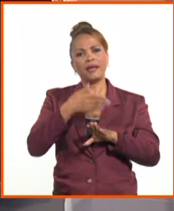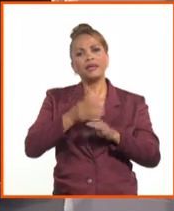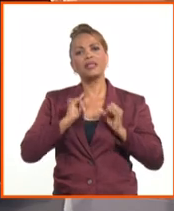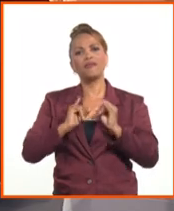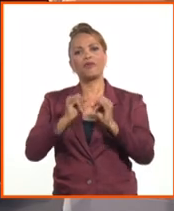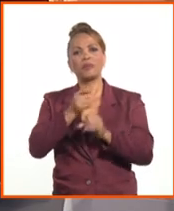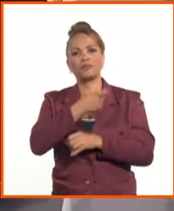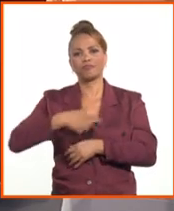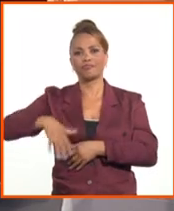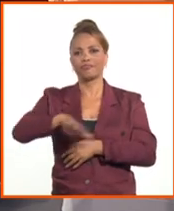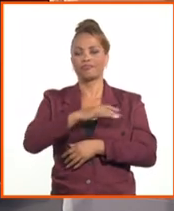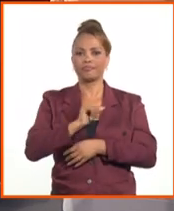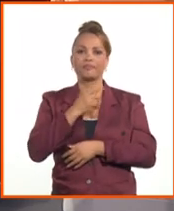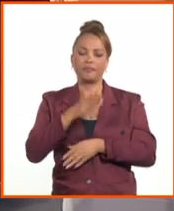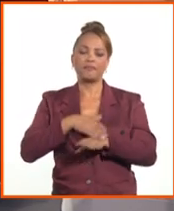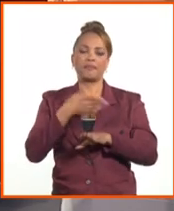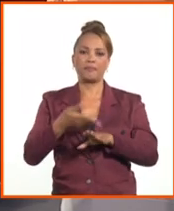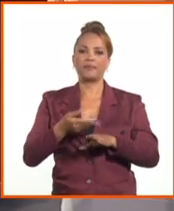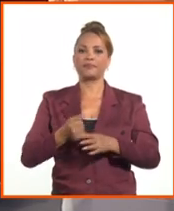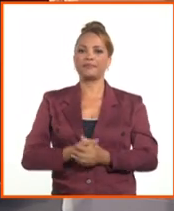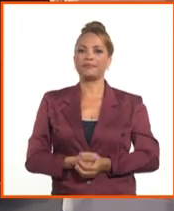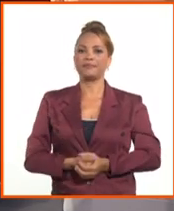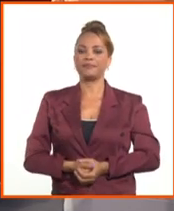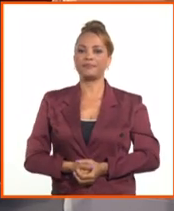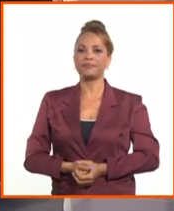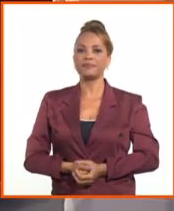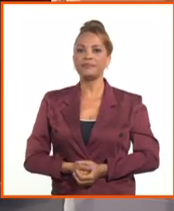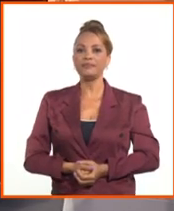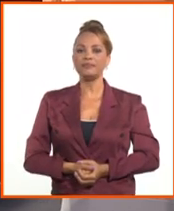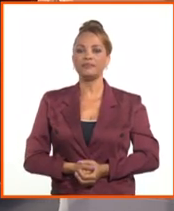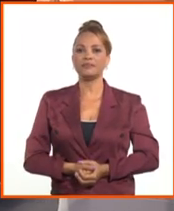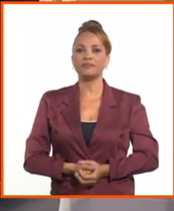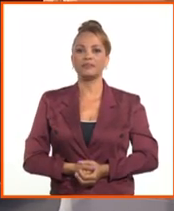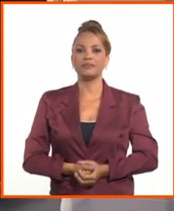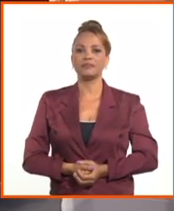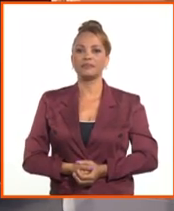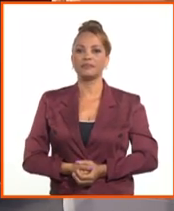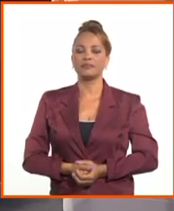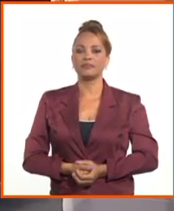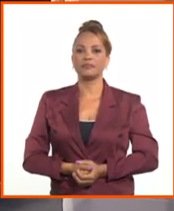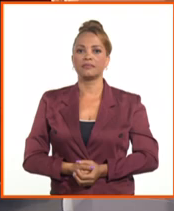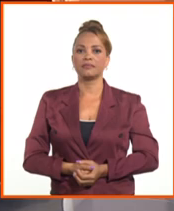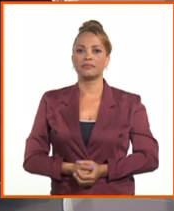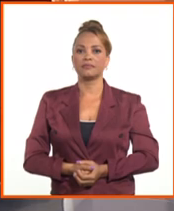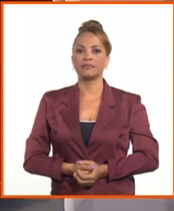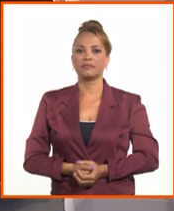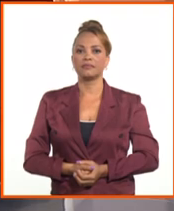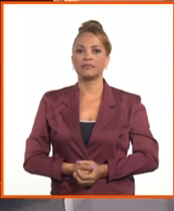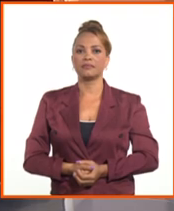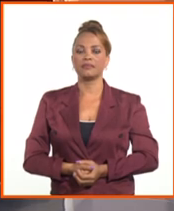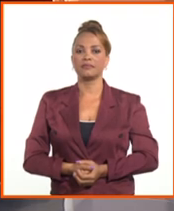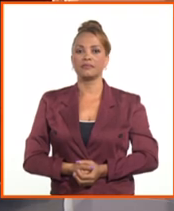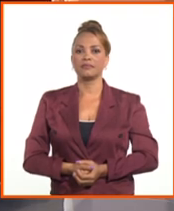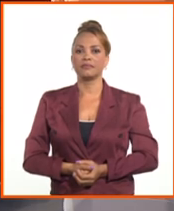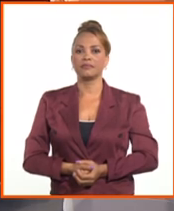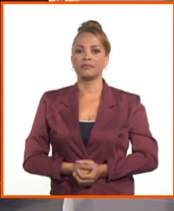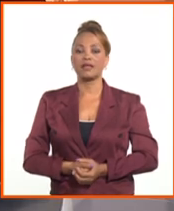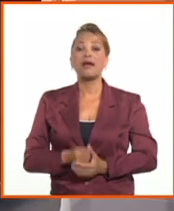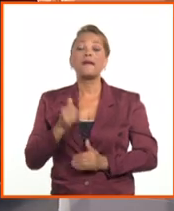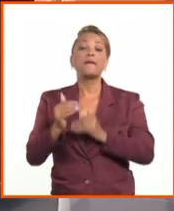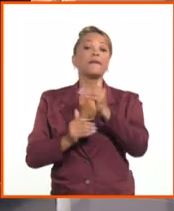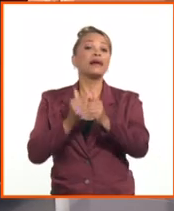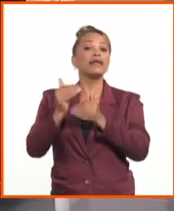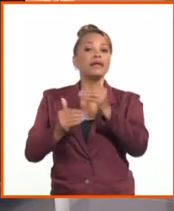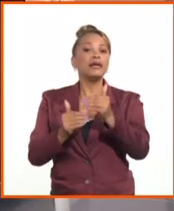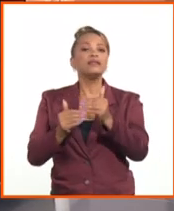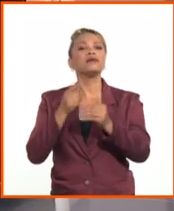población, y bueno, estaremos aquí seguramente contigo, estamos combinando esos análisis, esos detalles, pero más adelante vamos